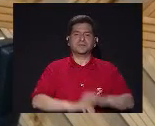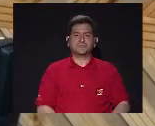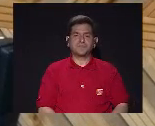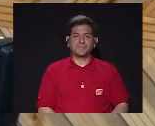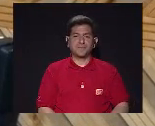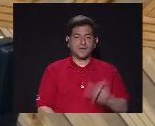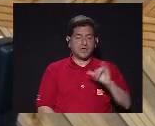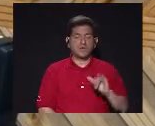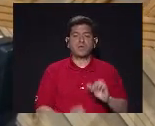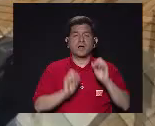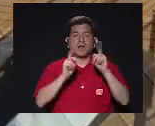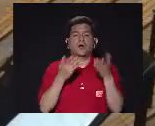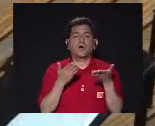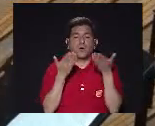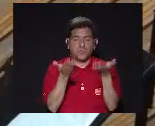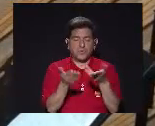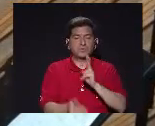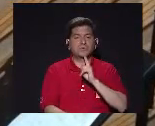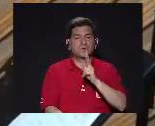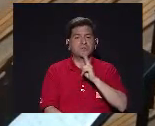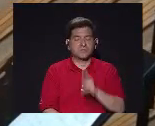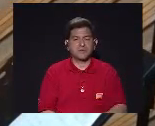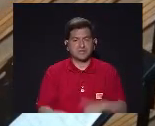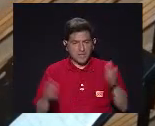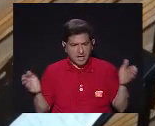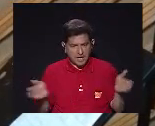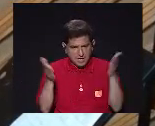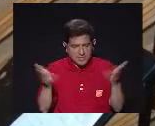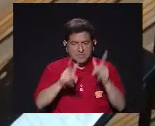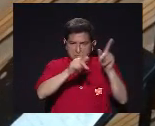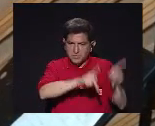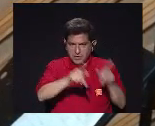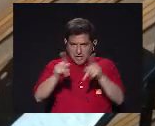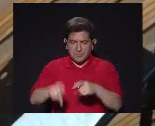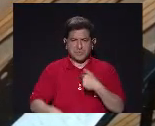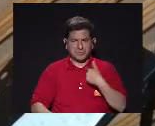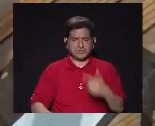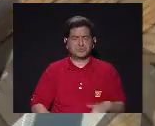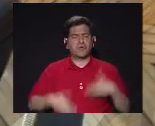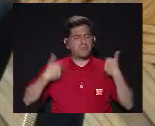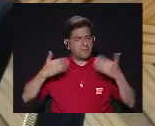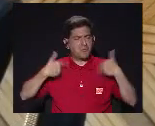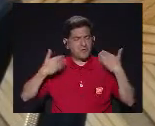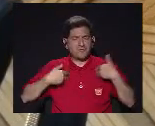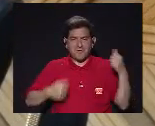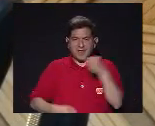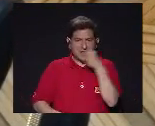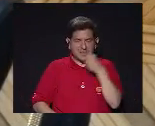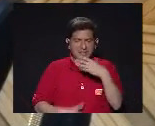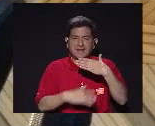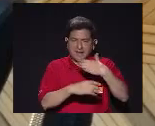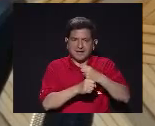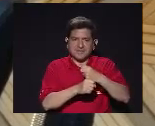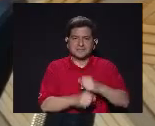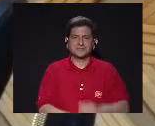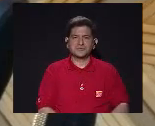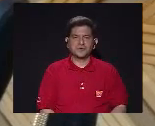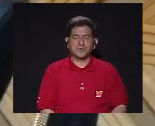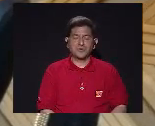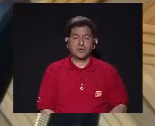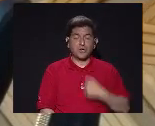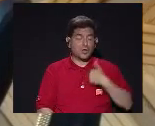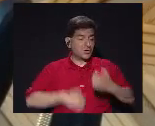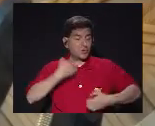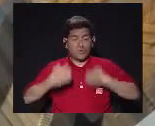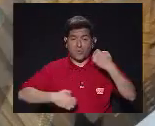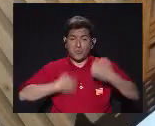Sigue ahí Y esto es darle Un respiro Y de verdad Un aliciente A toda esa gente Me siento súper feliz De la canción Que hemos hecho